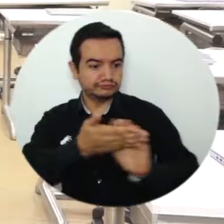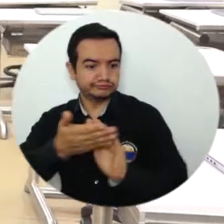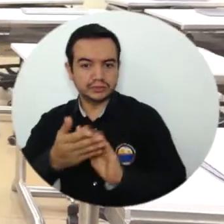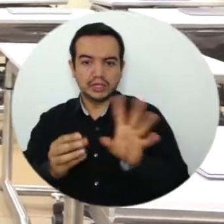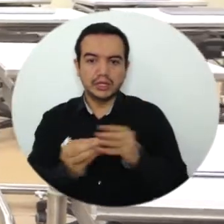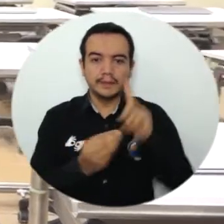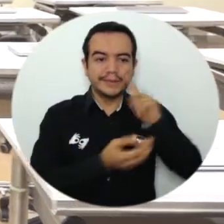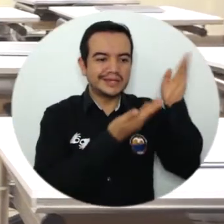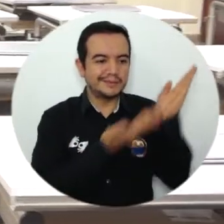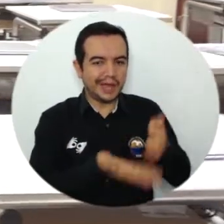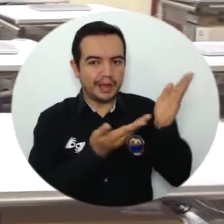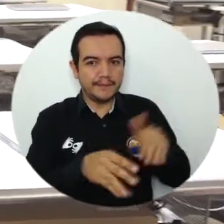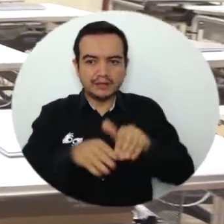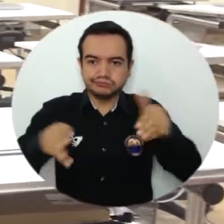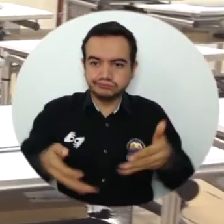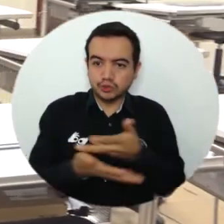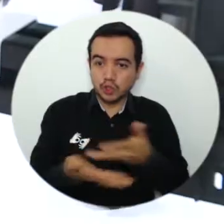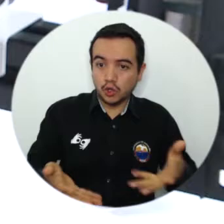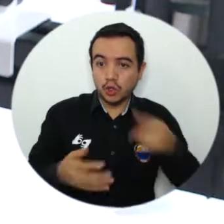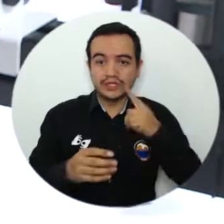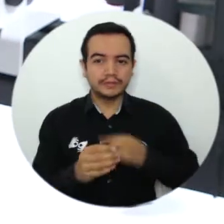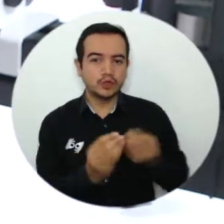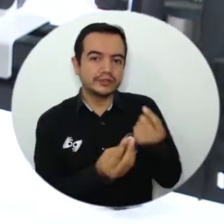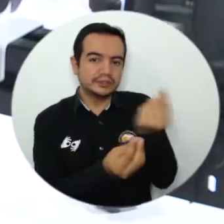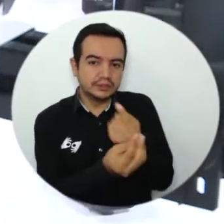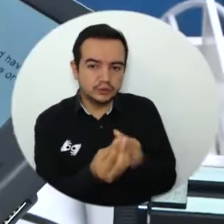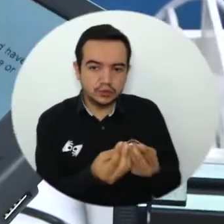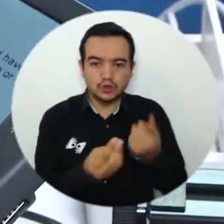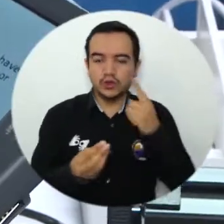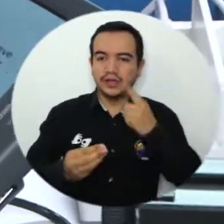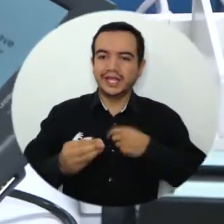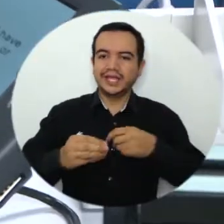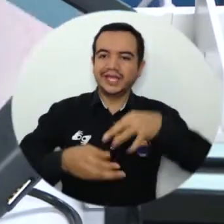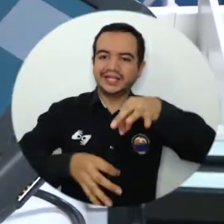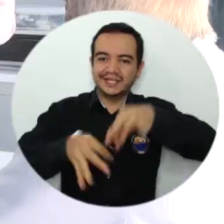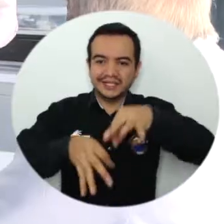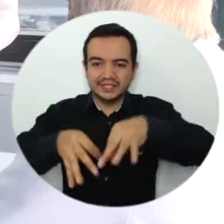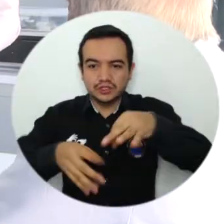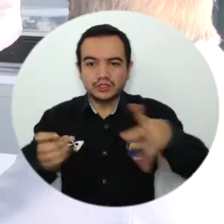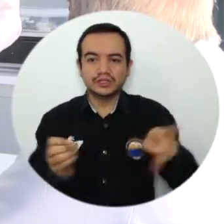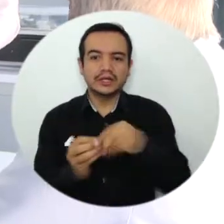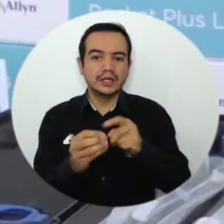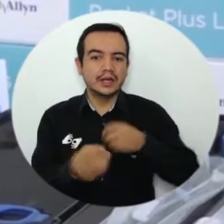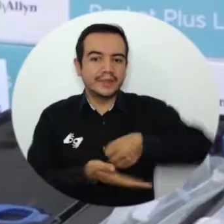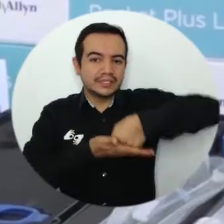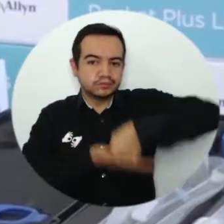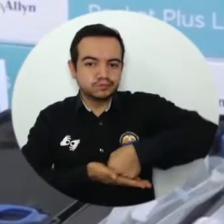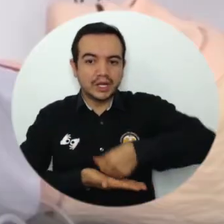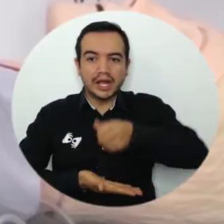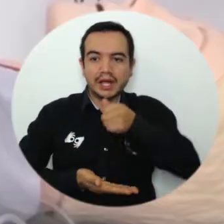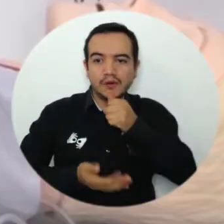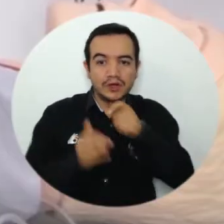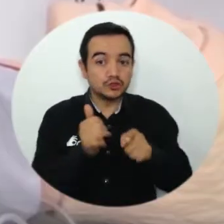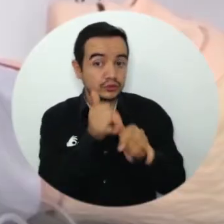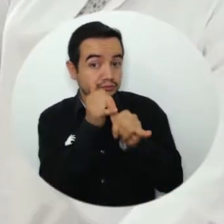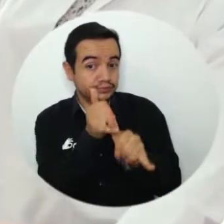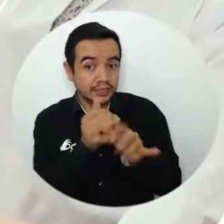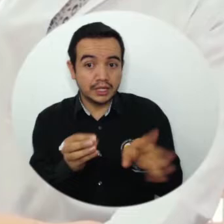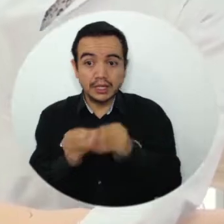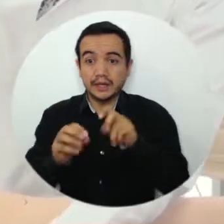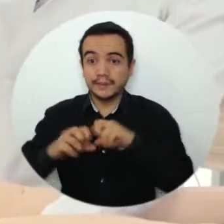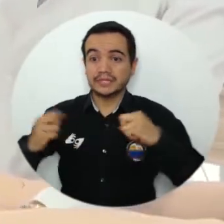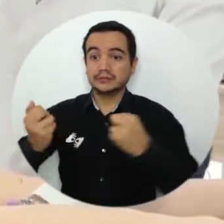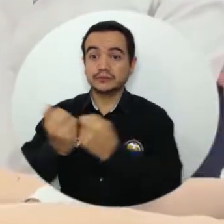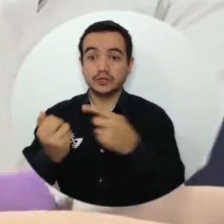dotación de equipos para los laboratorios de dibujo, electrónica y mecánica de fluidos e hidráulica de ingeniería, así como el suministro de equipos para la